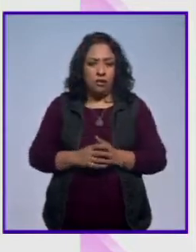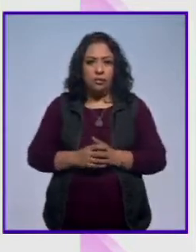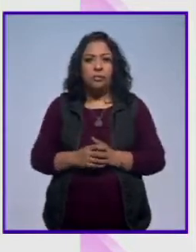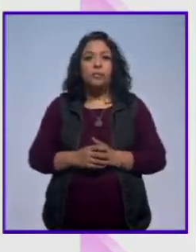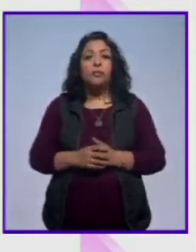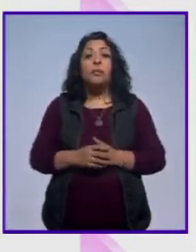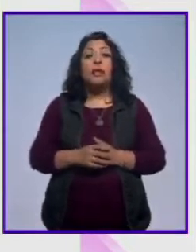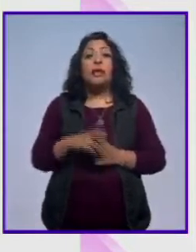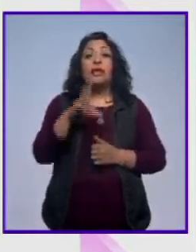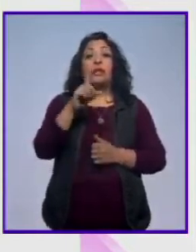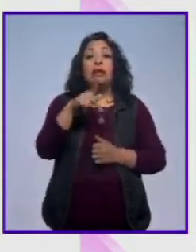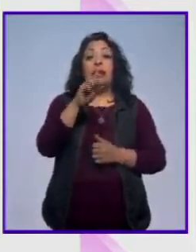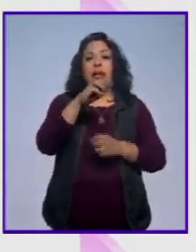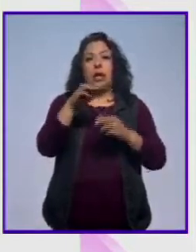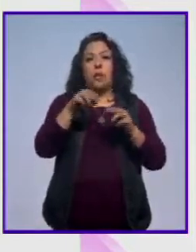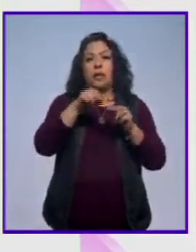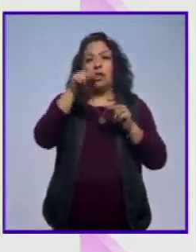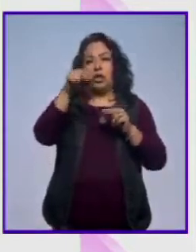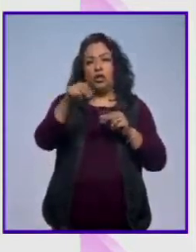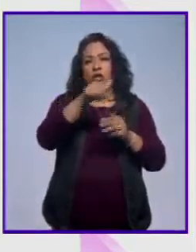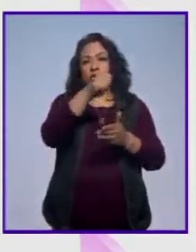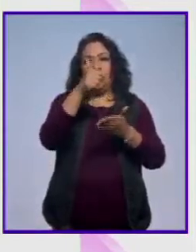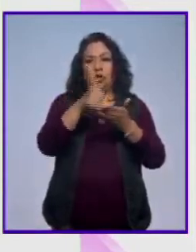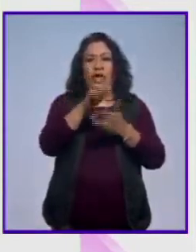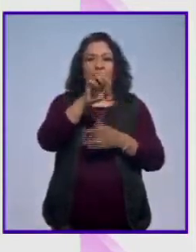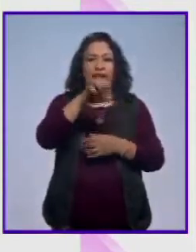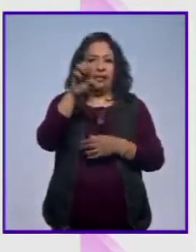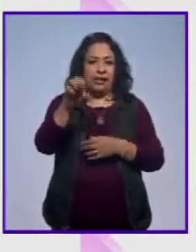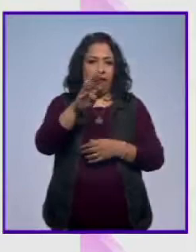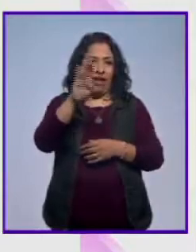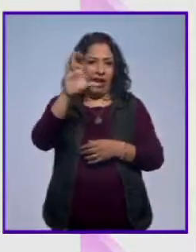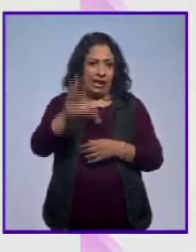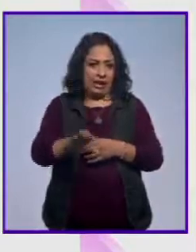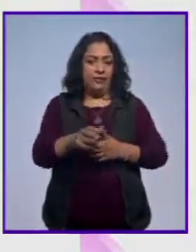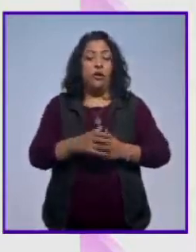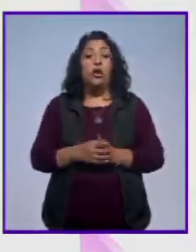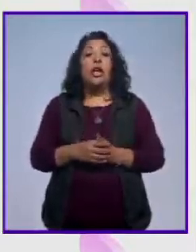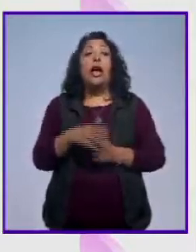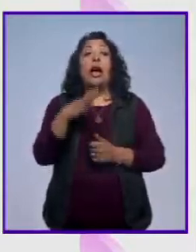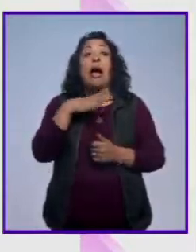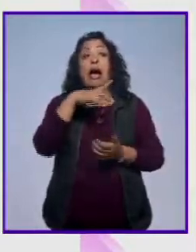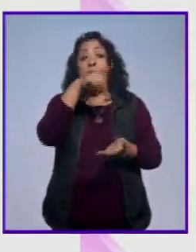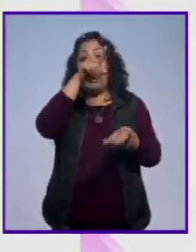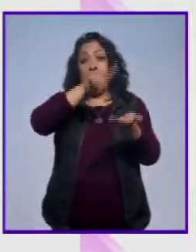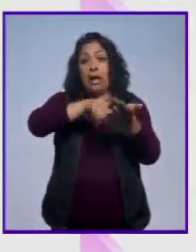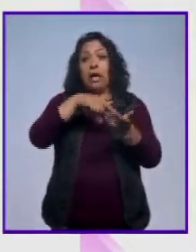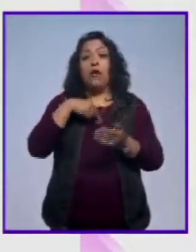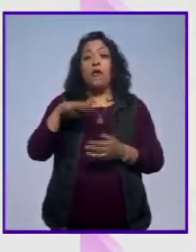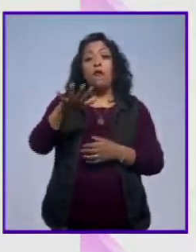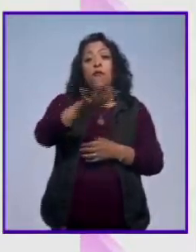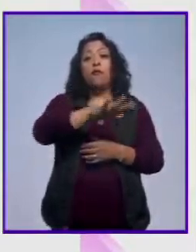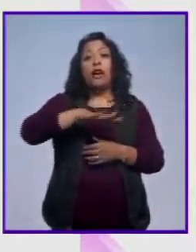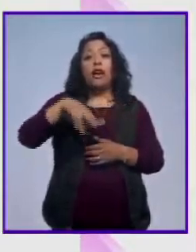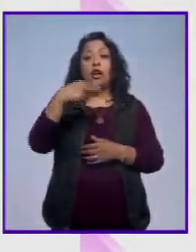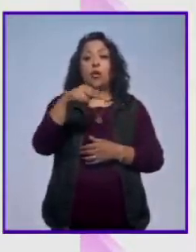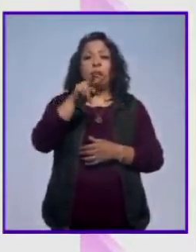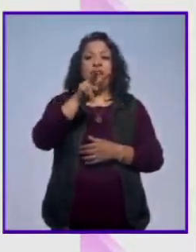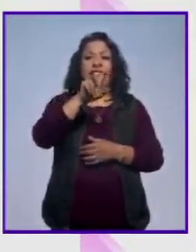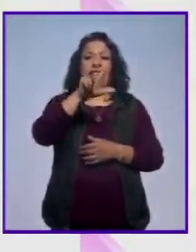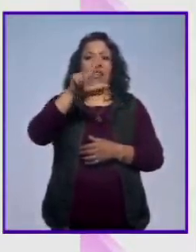A 30 kilómetros al noroeste de la ciudad de Ensenada, en Baja California, se encuentra el Valle de Guadalupe.